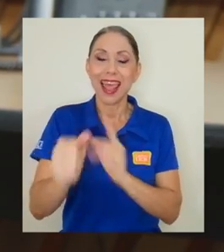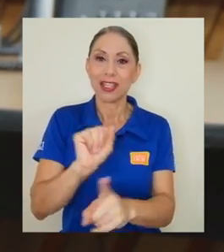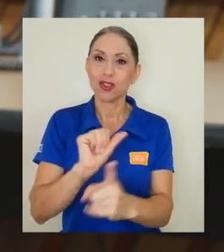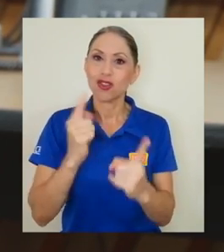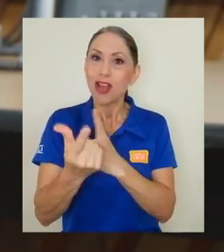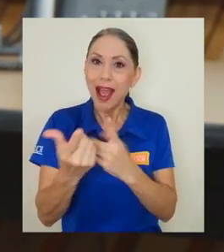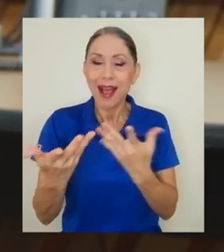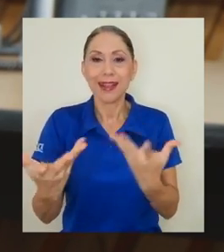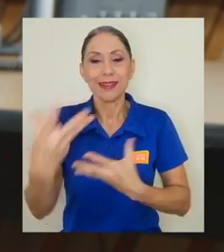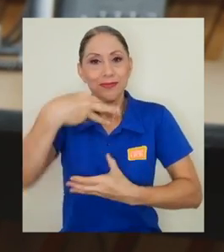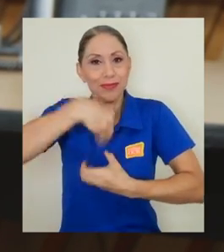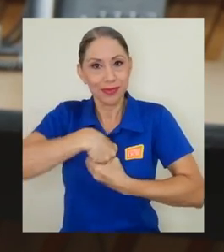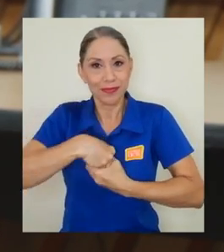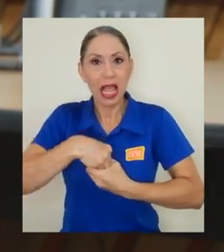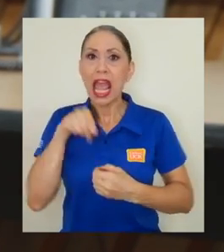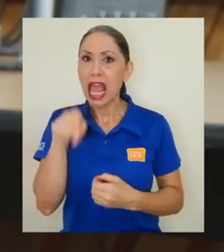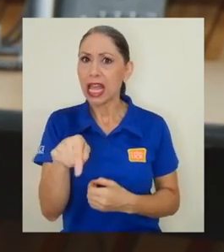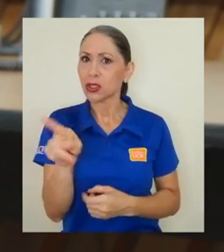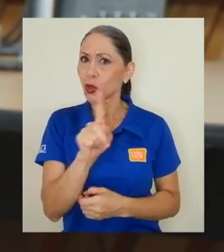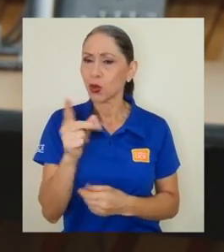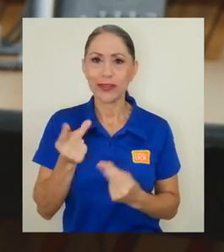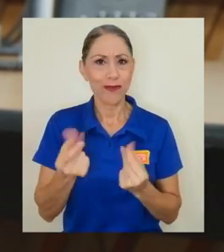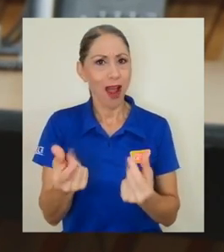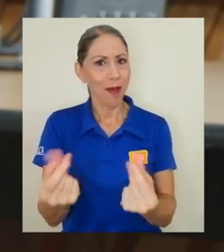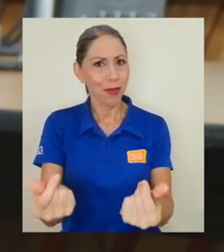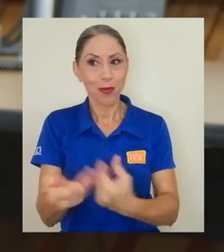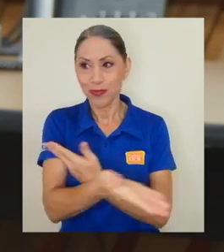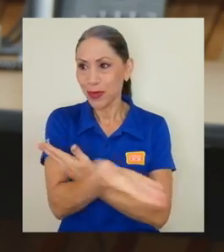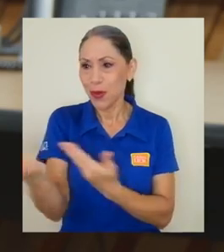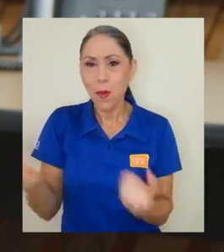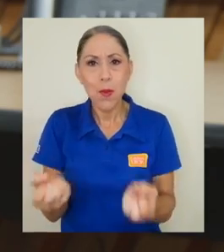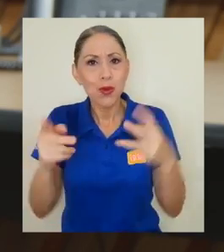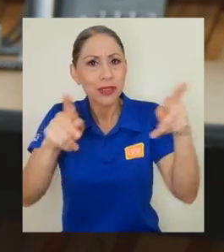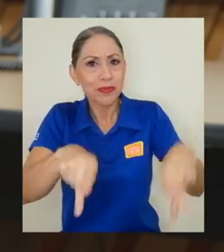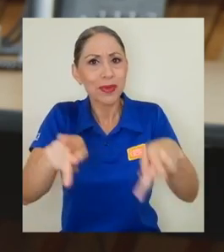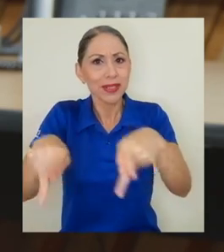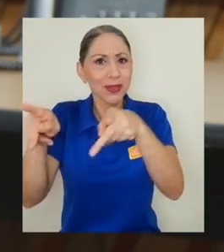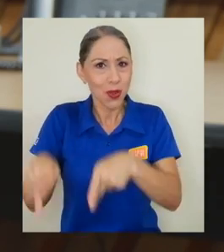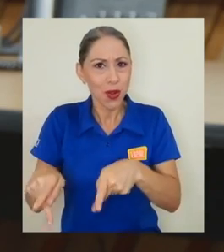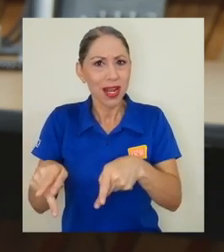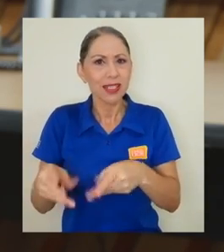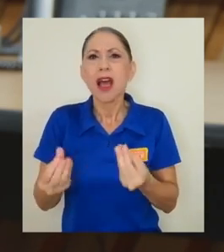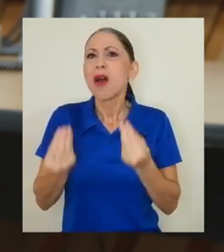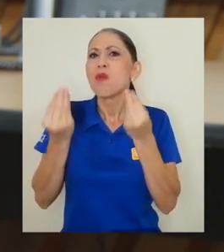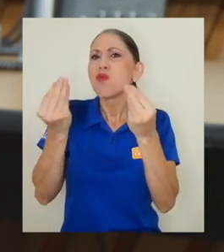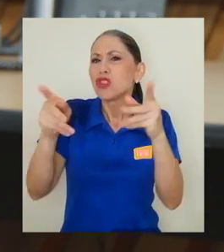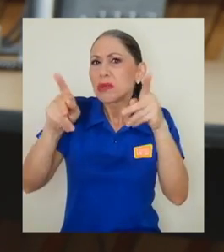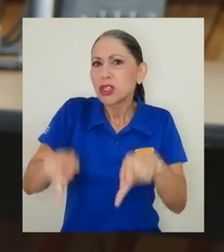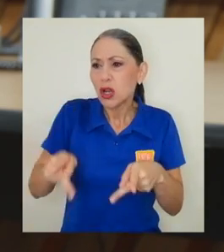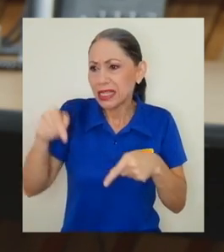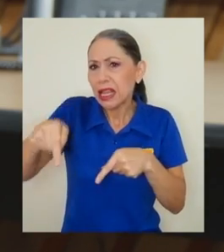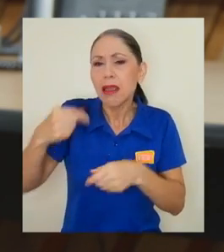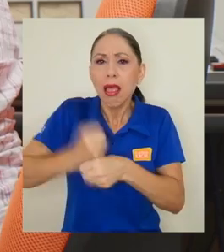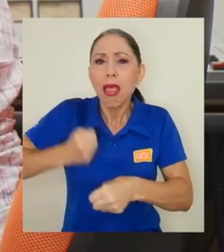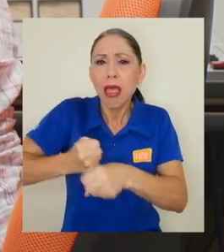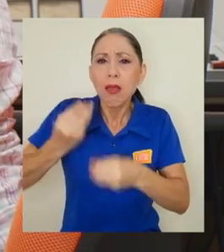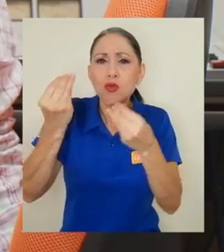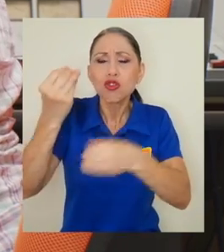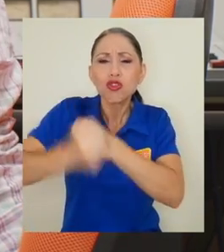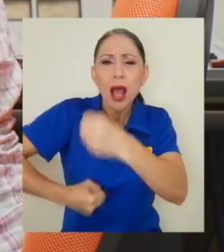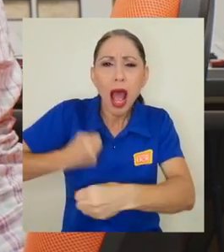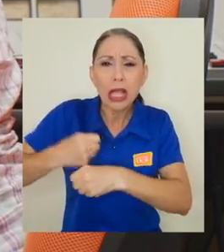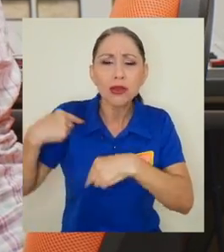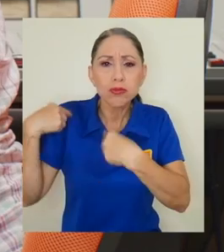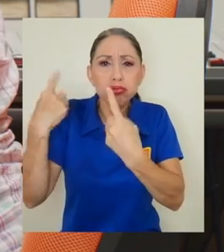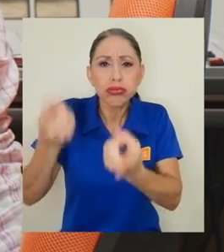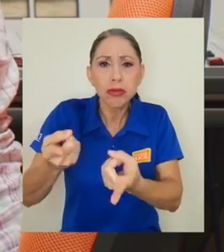no va ser tan rápido. Creo que son muchas personas, mucha gente ha estado aquí muchos años, otros son más jóvenes. Entonces